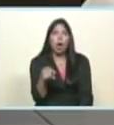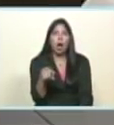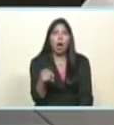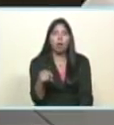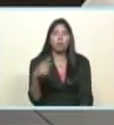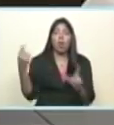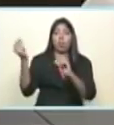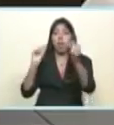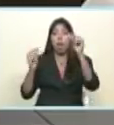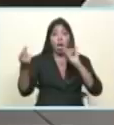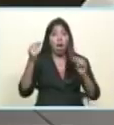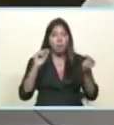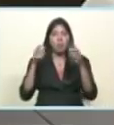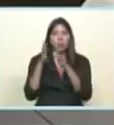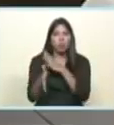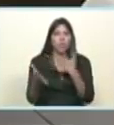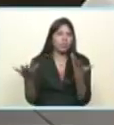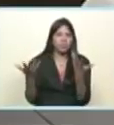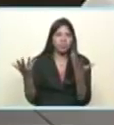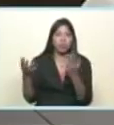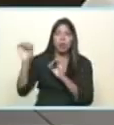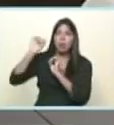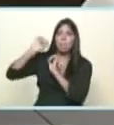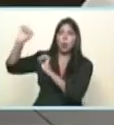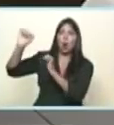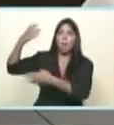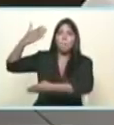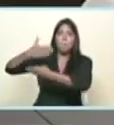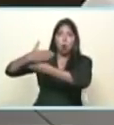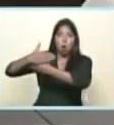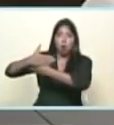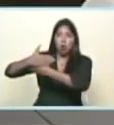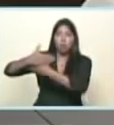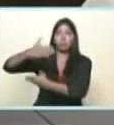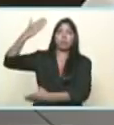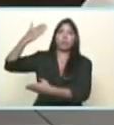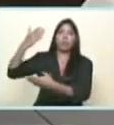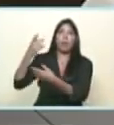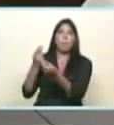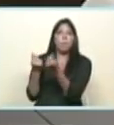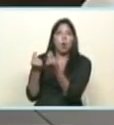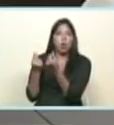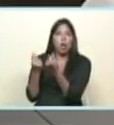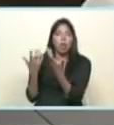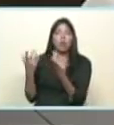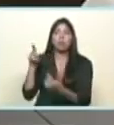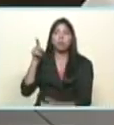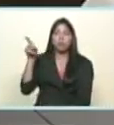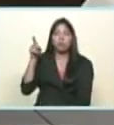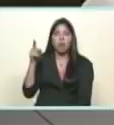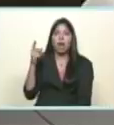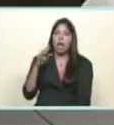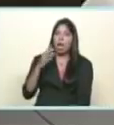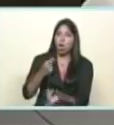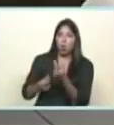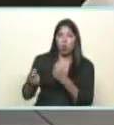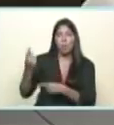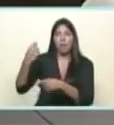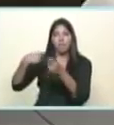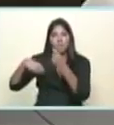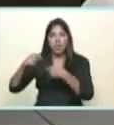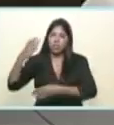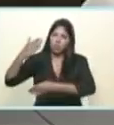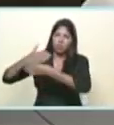para rechazar el bloqueo y la persecución financiera, económica y comercial